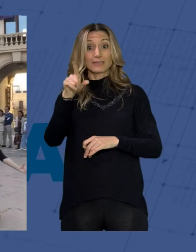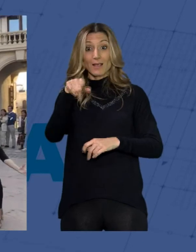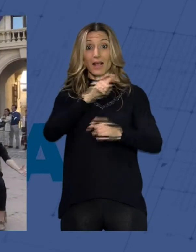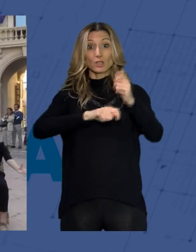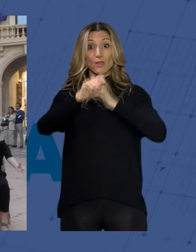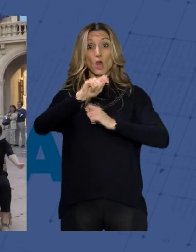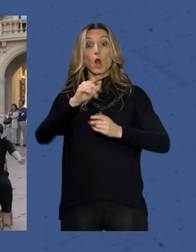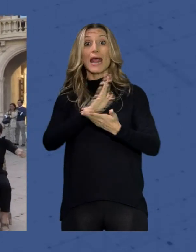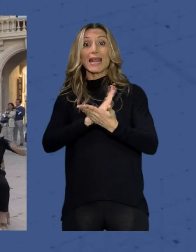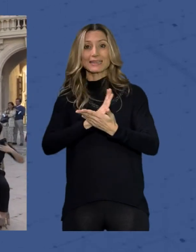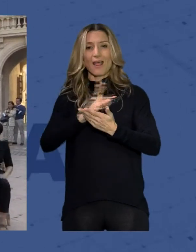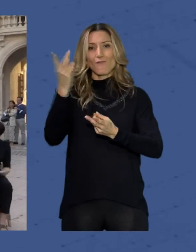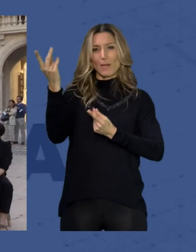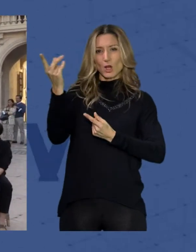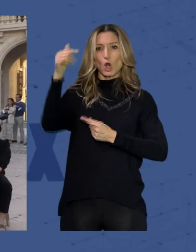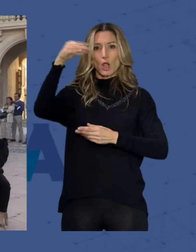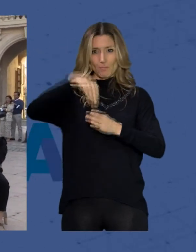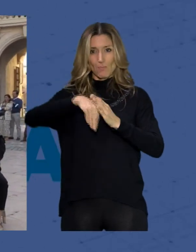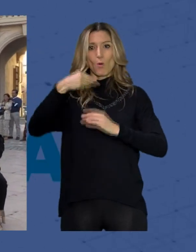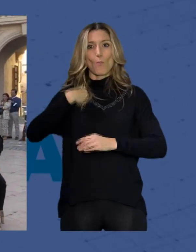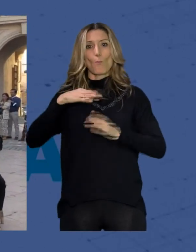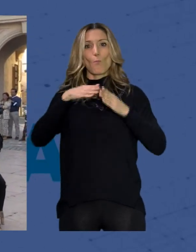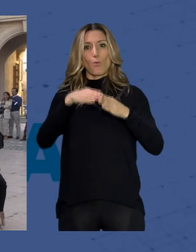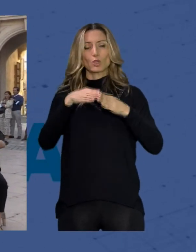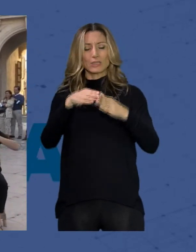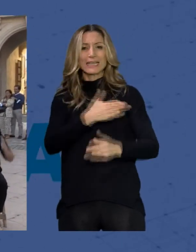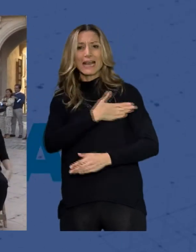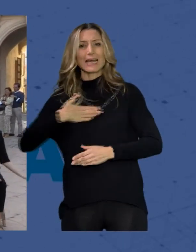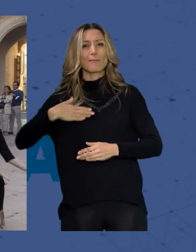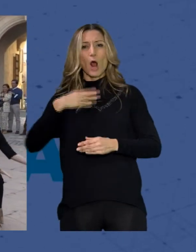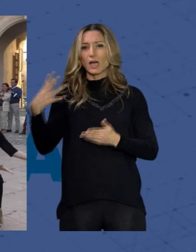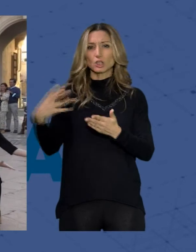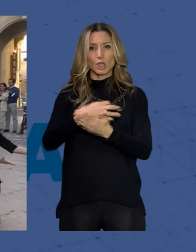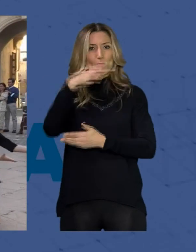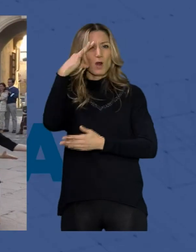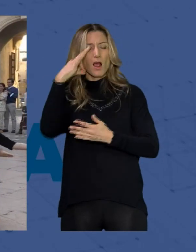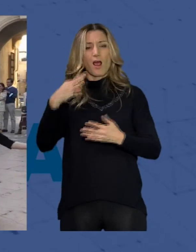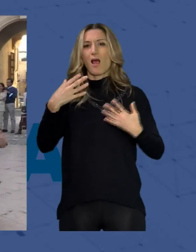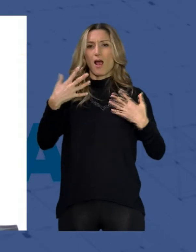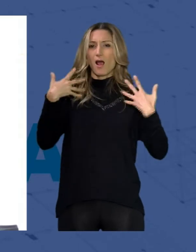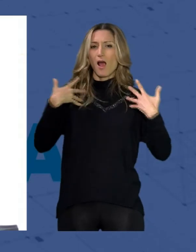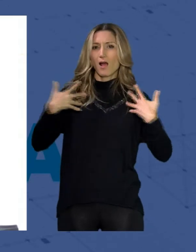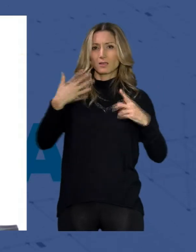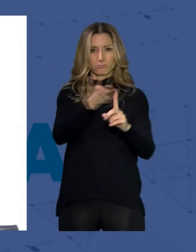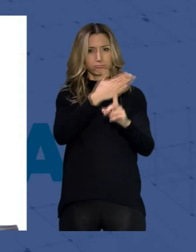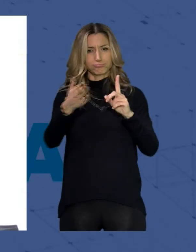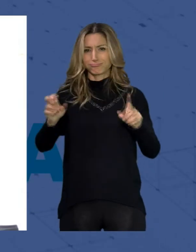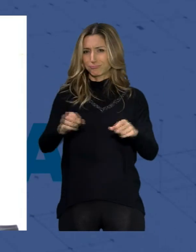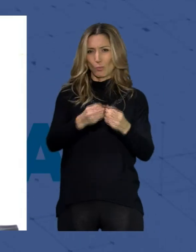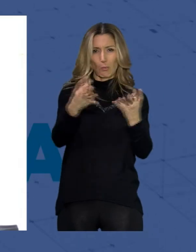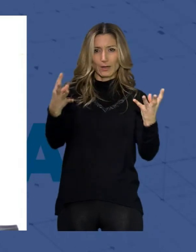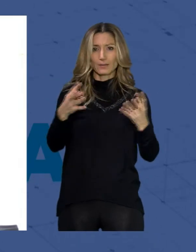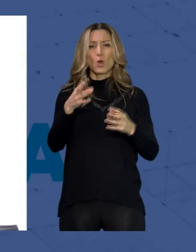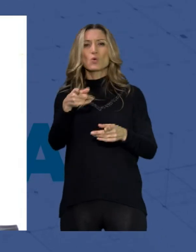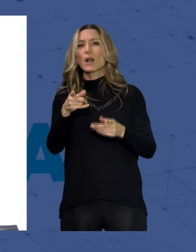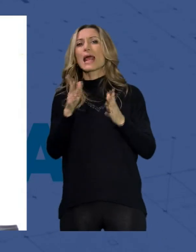puerto queremos hacerle llegar a todas esas mujeres que sufren cualquier tipo de violencia un soplo de esperanza